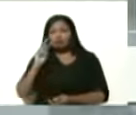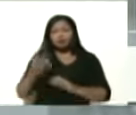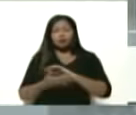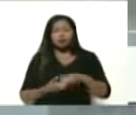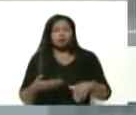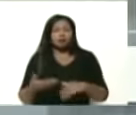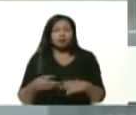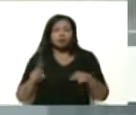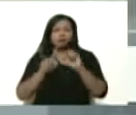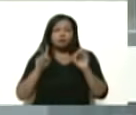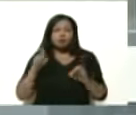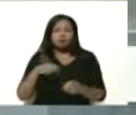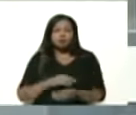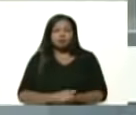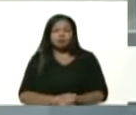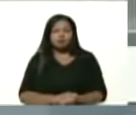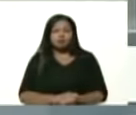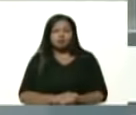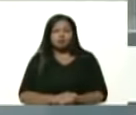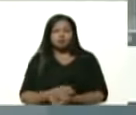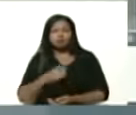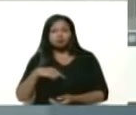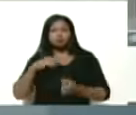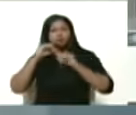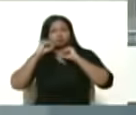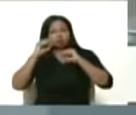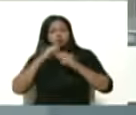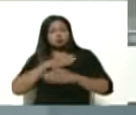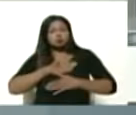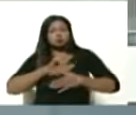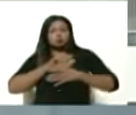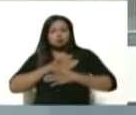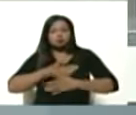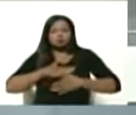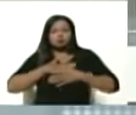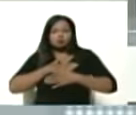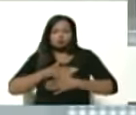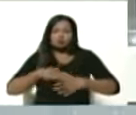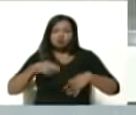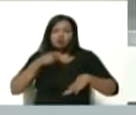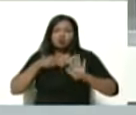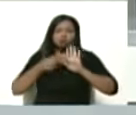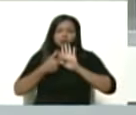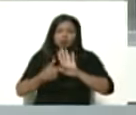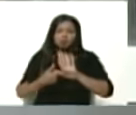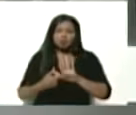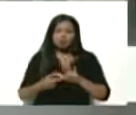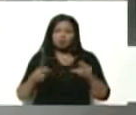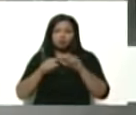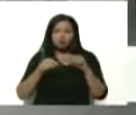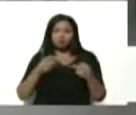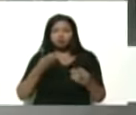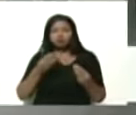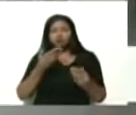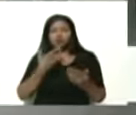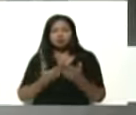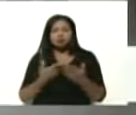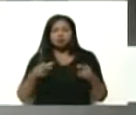limitaciones logramos con satisfacción esto que le estamos mostrando y estamos agradecidos